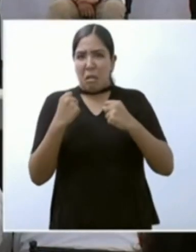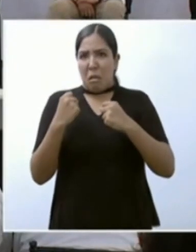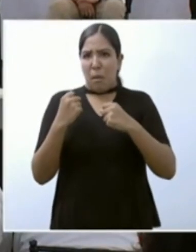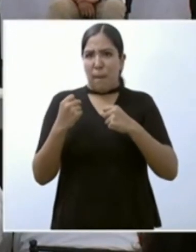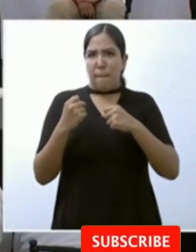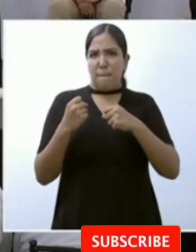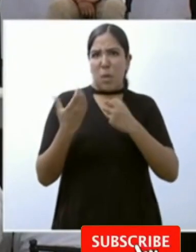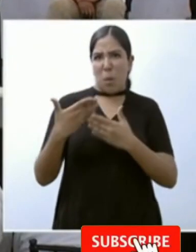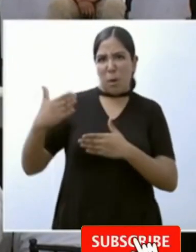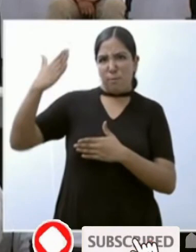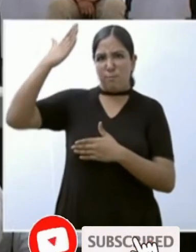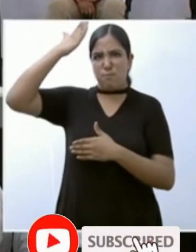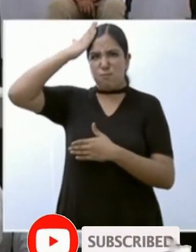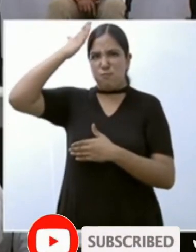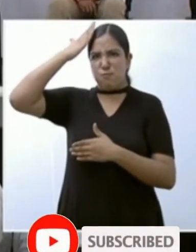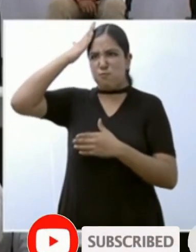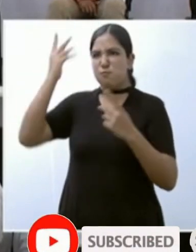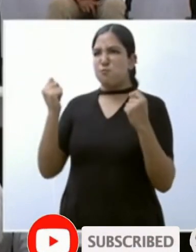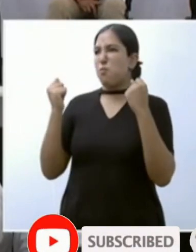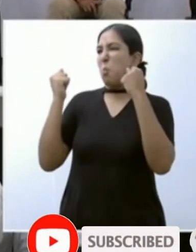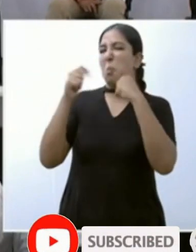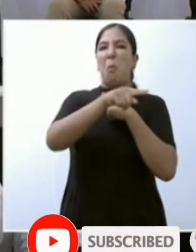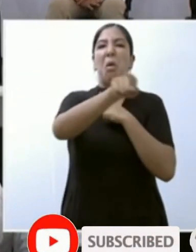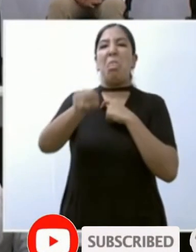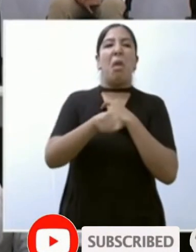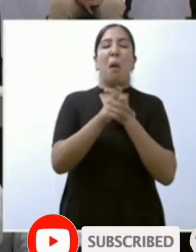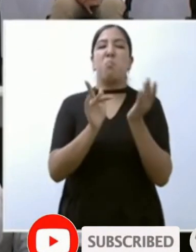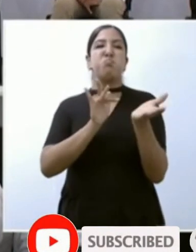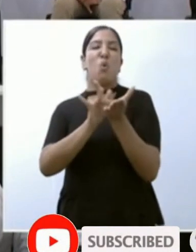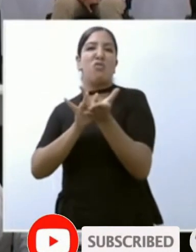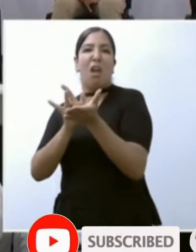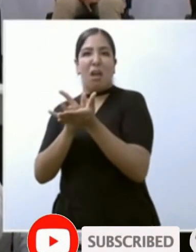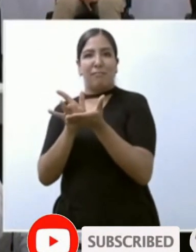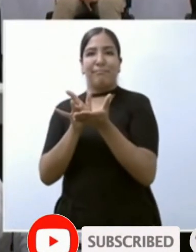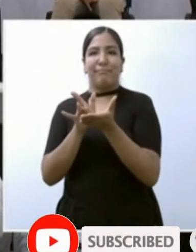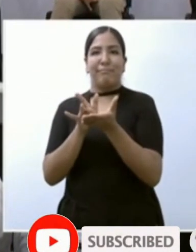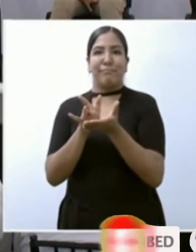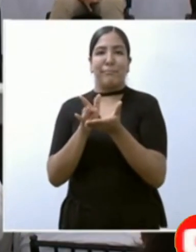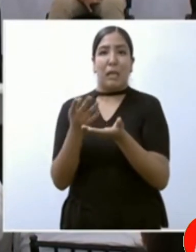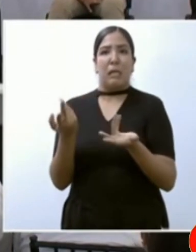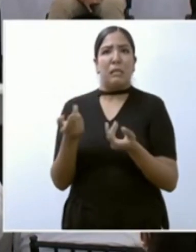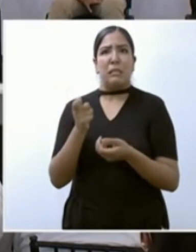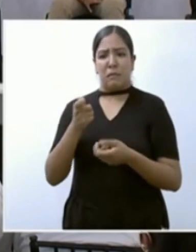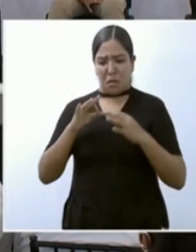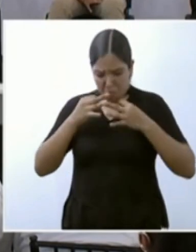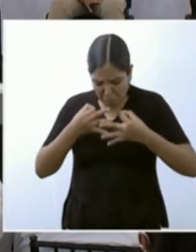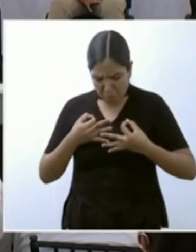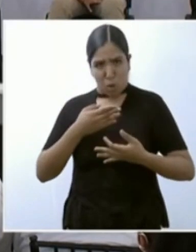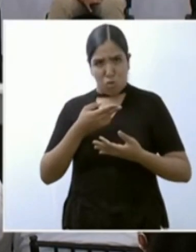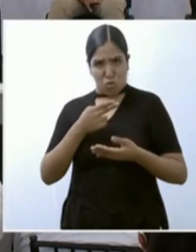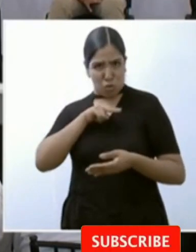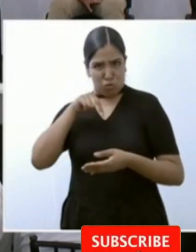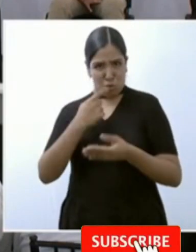que en sentido estricto por esa actitud no son servidores públicos pueden ser